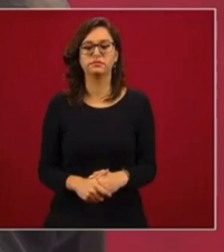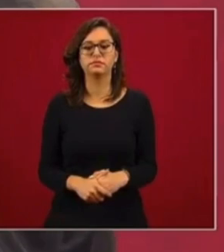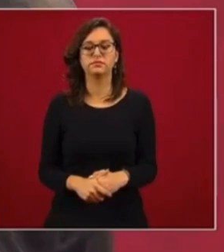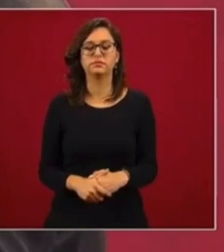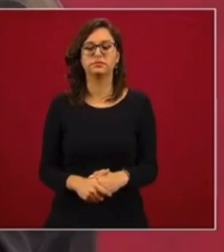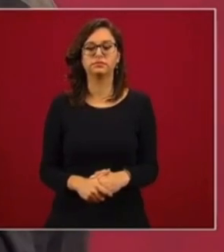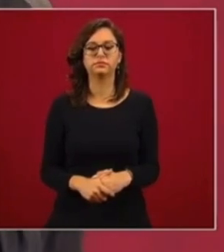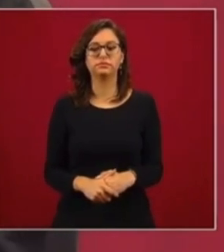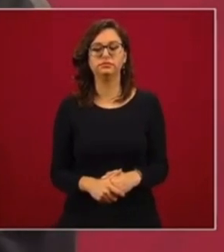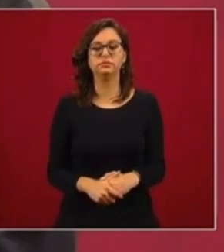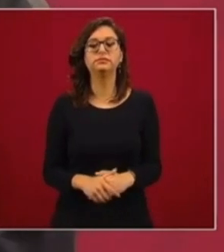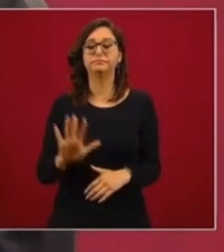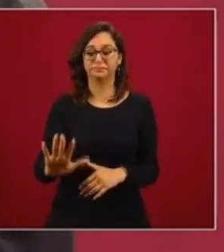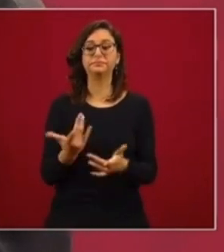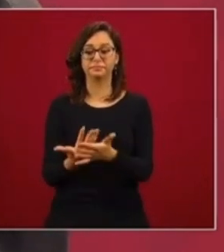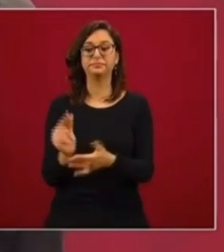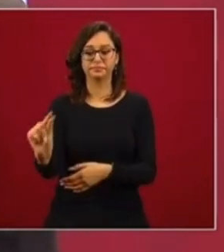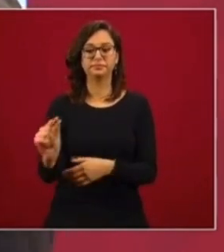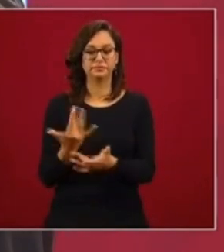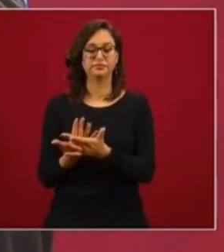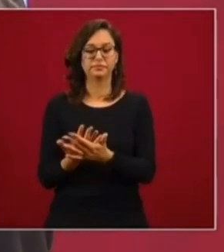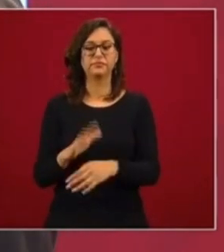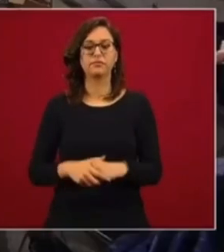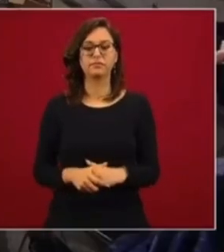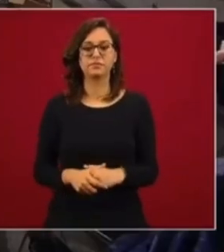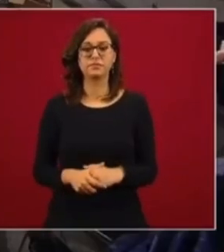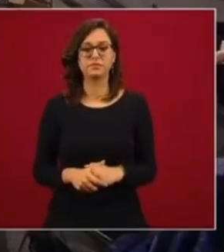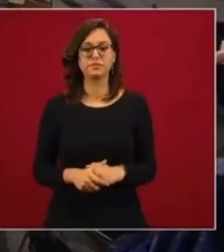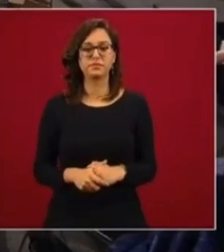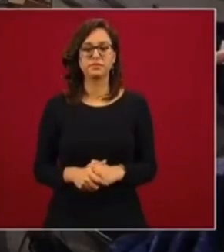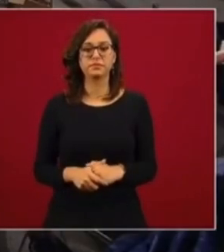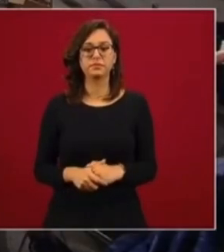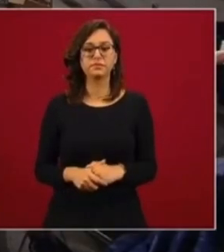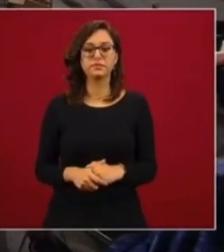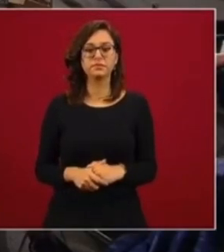Me interesa, espérame. Una cuñada.